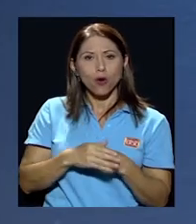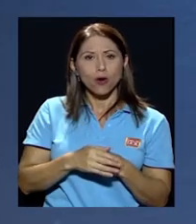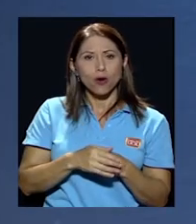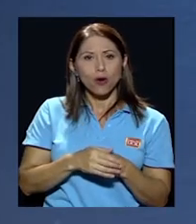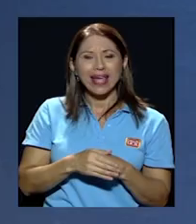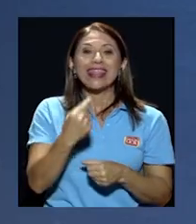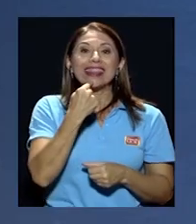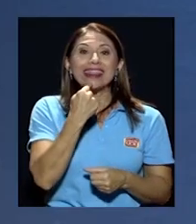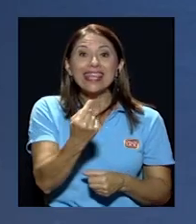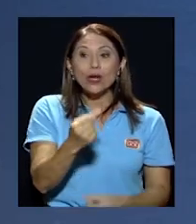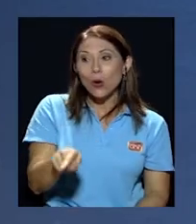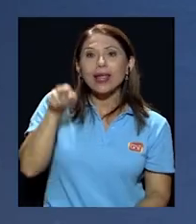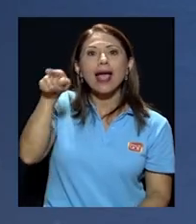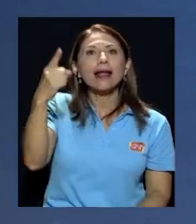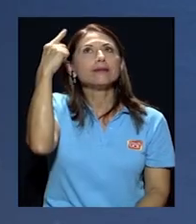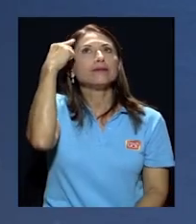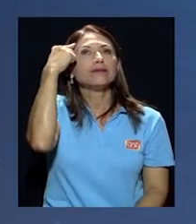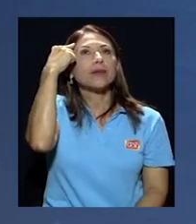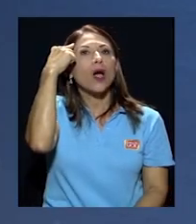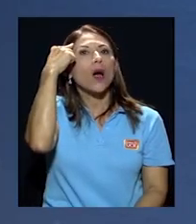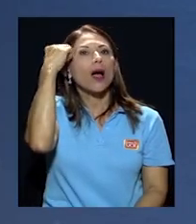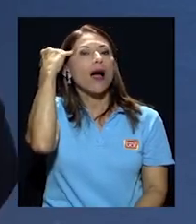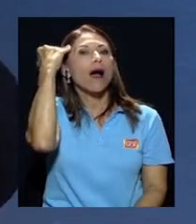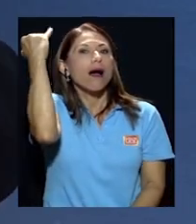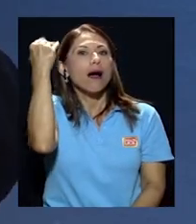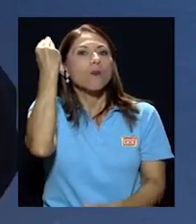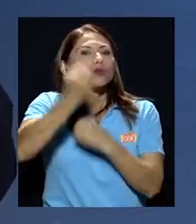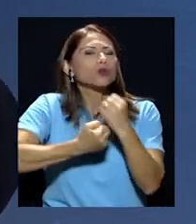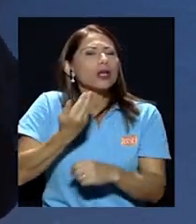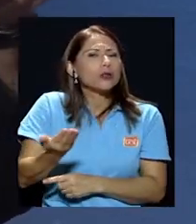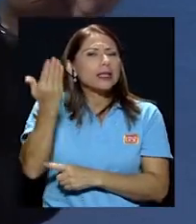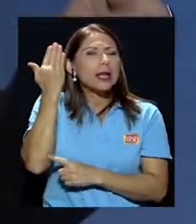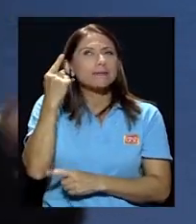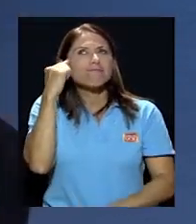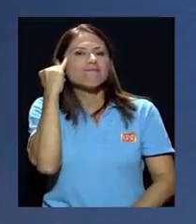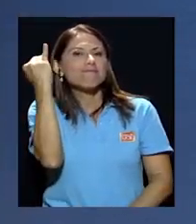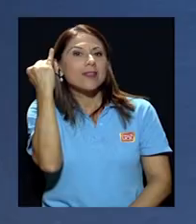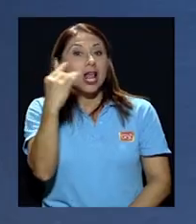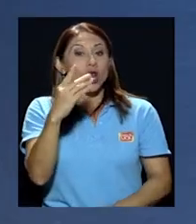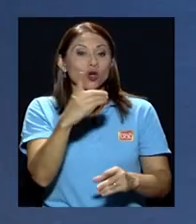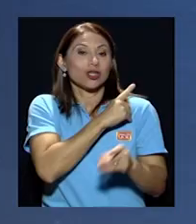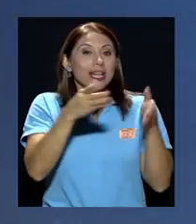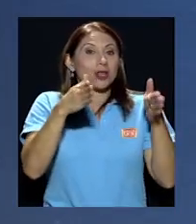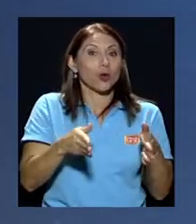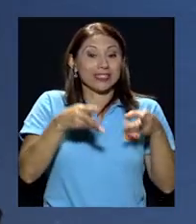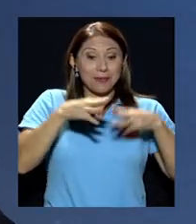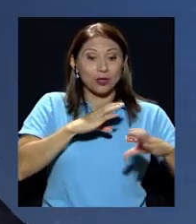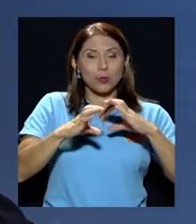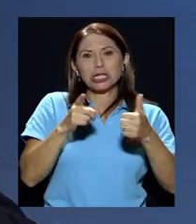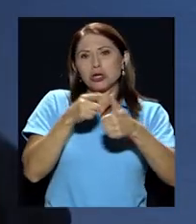dijo que a él se le había ocurrido hace muchos años que los directores de los medios o sea el financiero la Nación